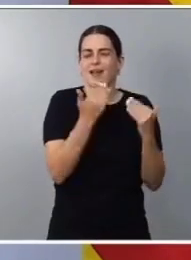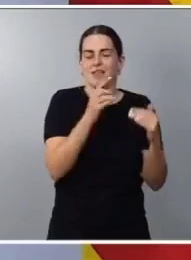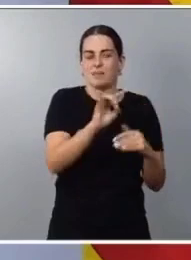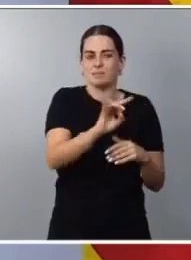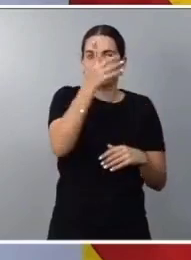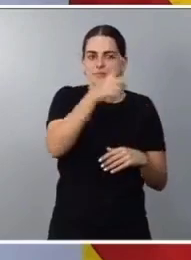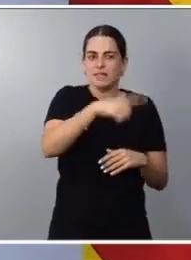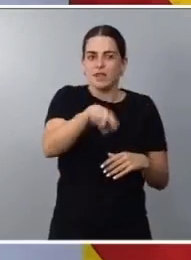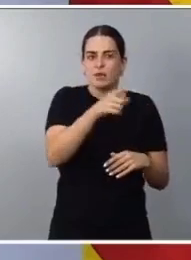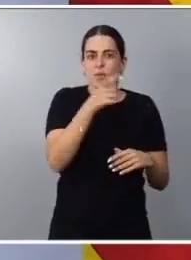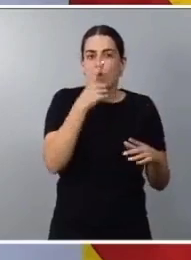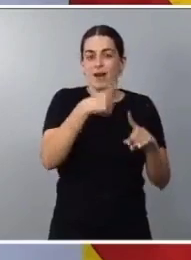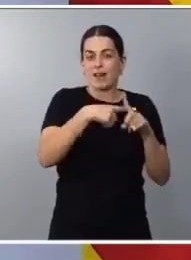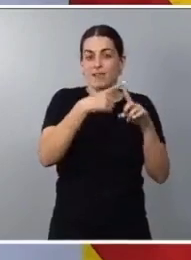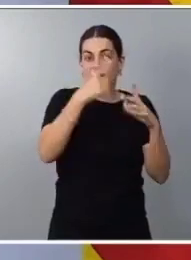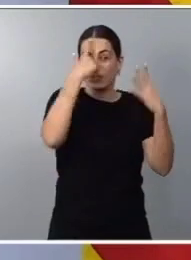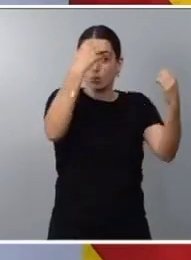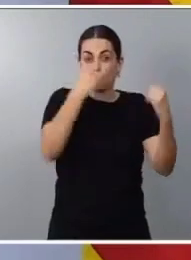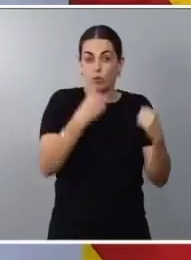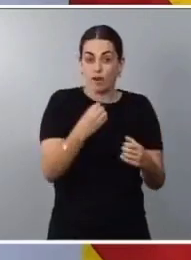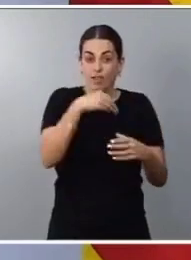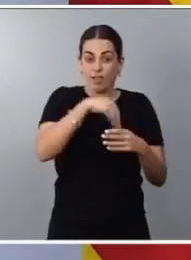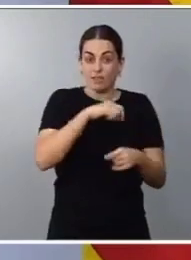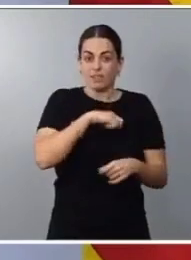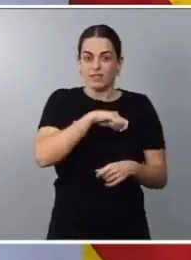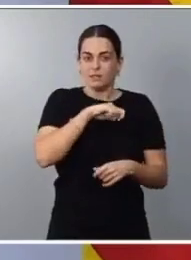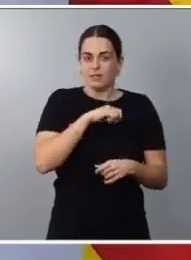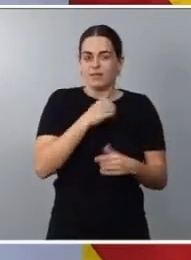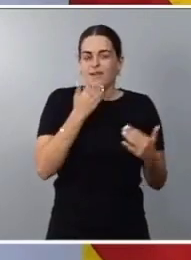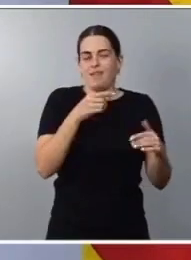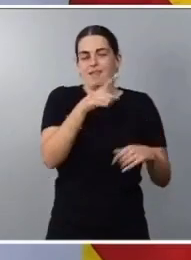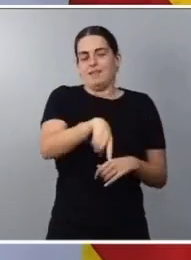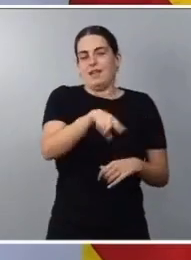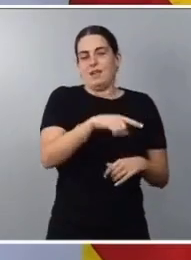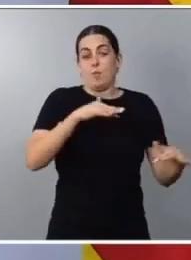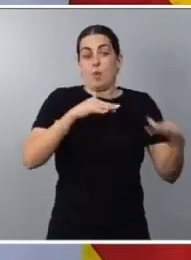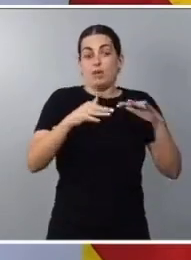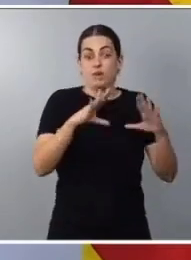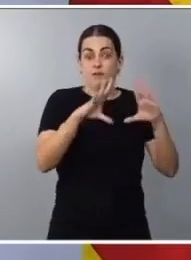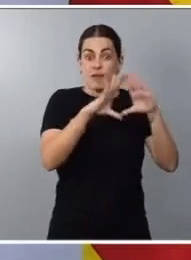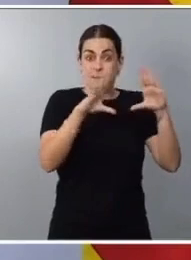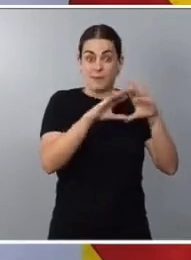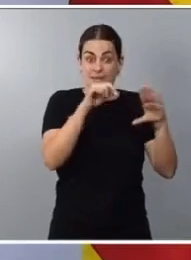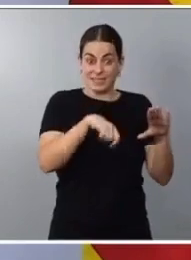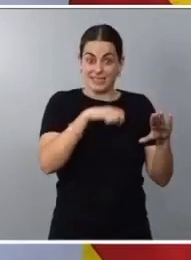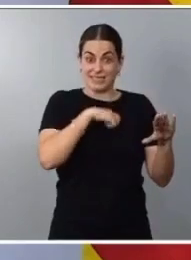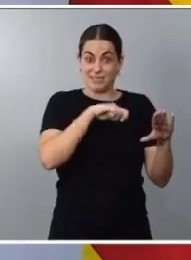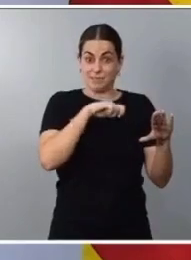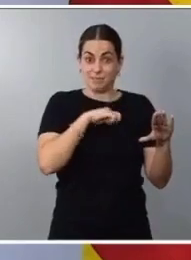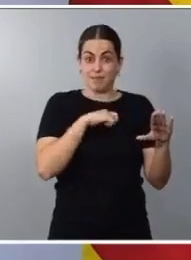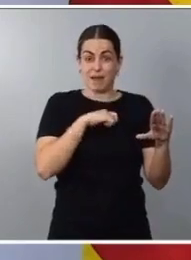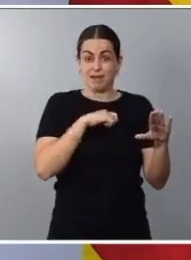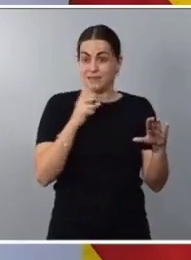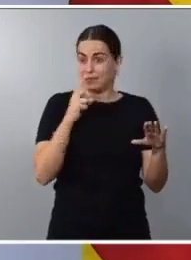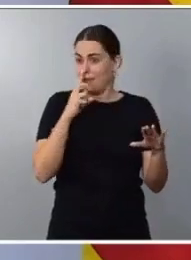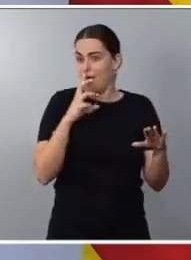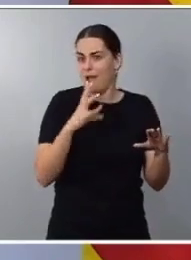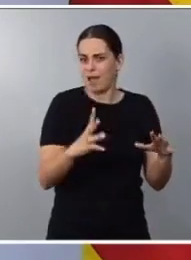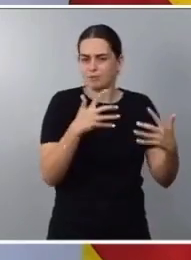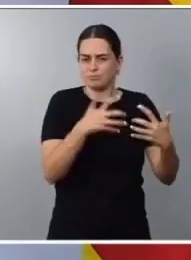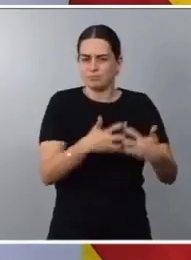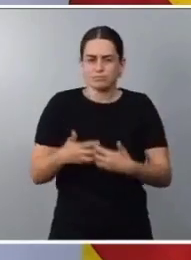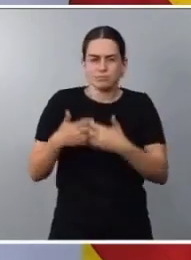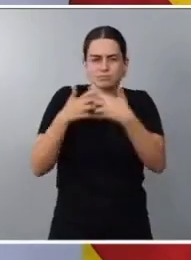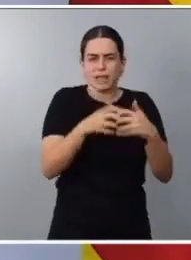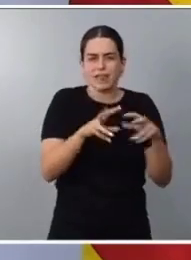institucional en nuestro país. El movimiento feminista en nuestro país desde hace décadas ha peleado todos y cada uno de los avances en materia de